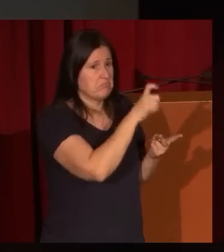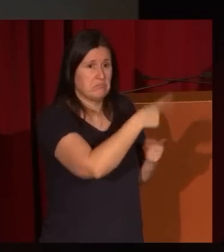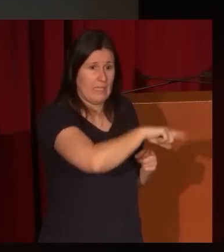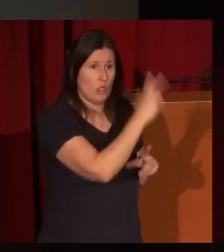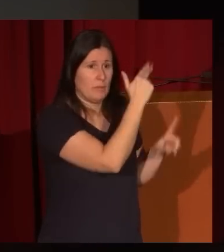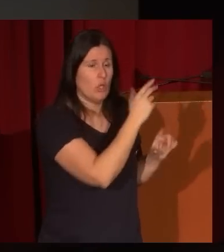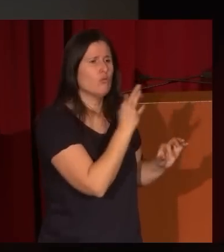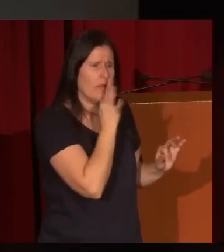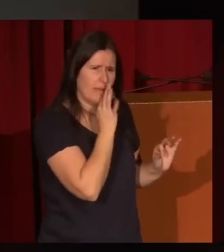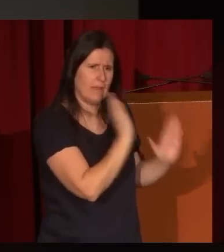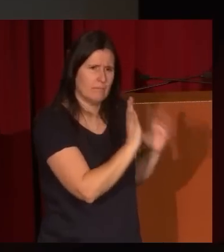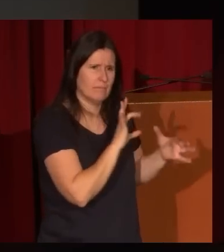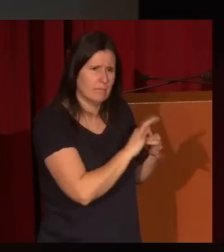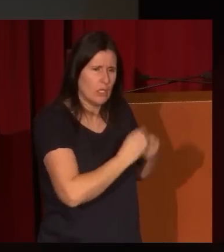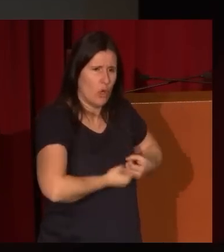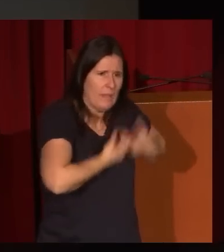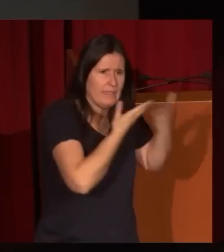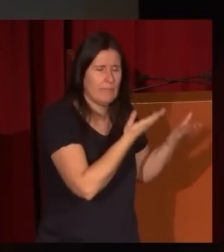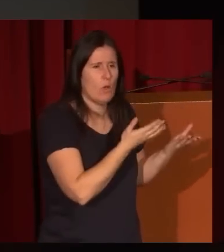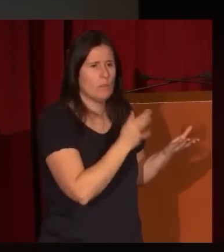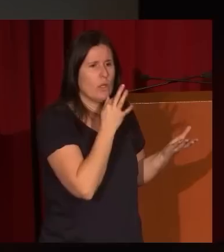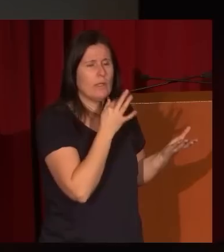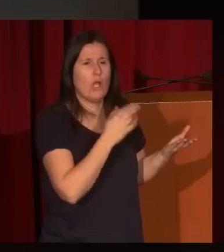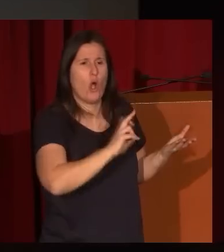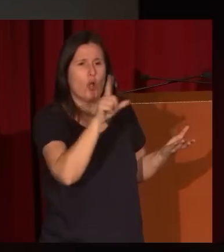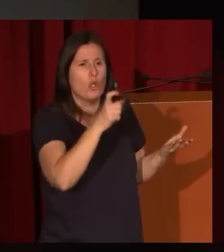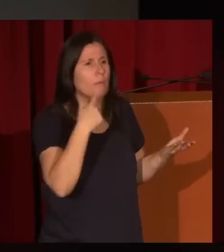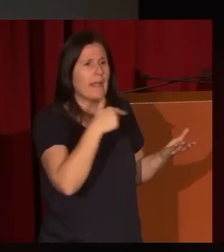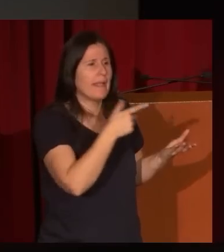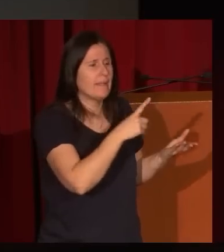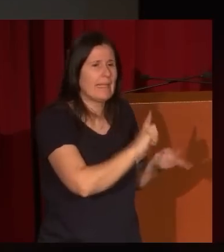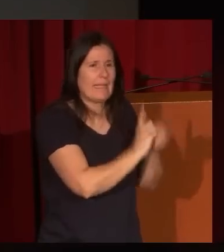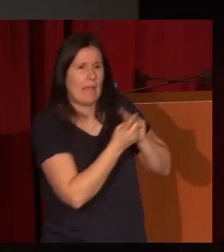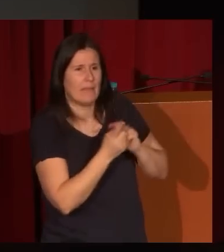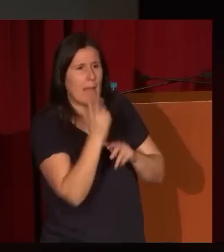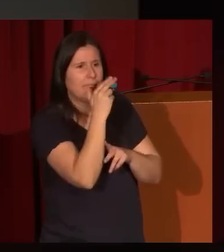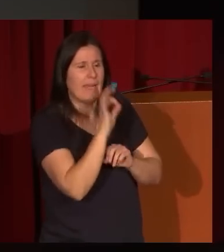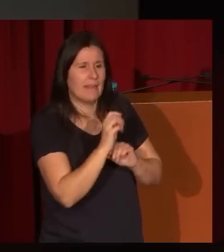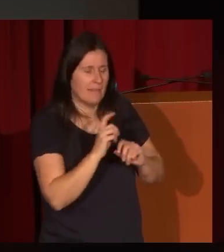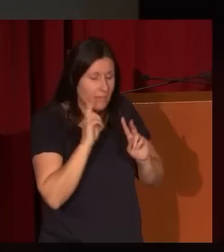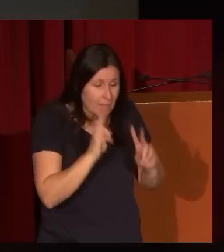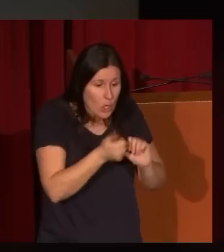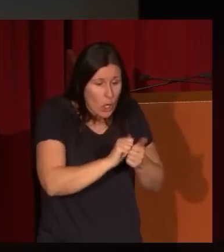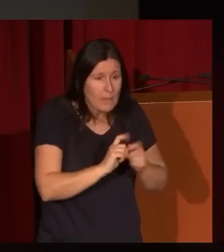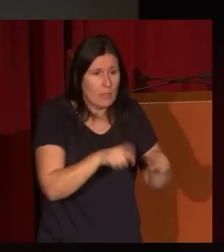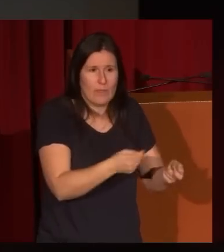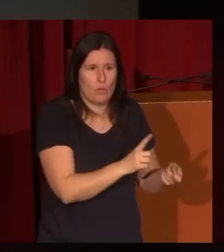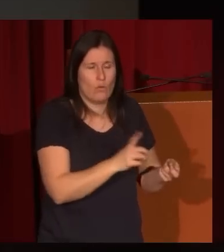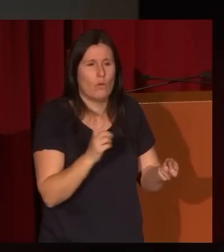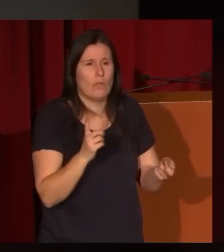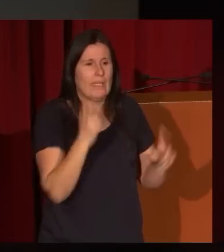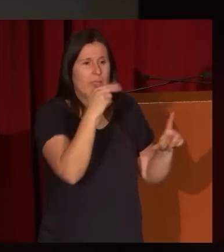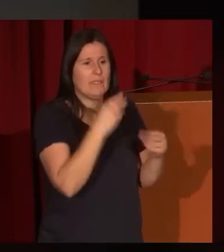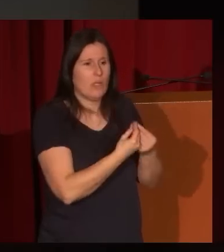todavía románticos y todavía no ha venido AES para hacerles pintar del natural pintan a través de láminas y pintan a través de